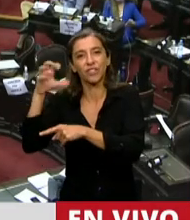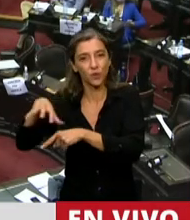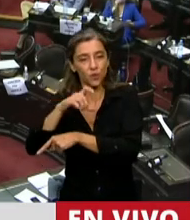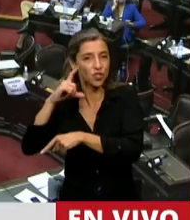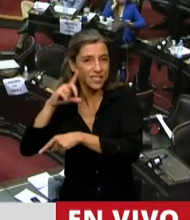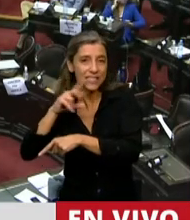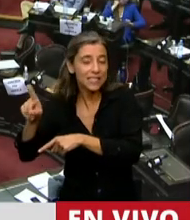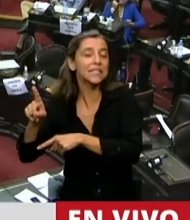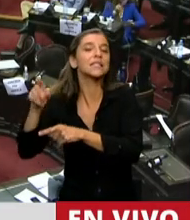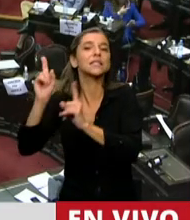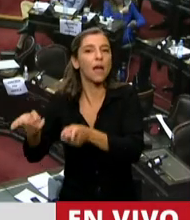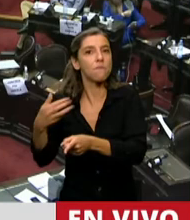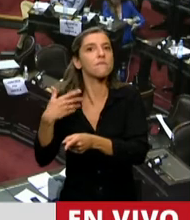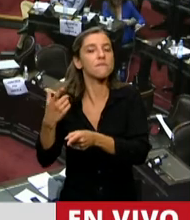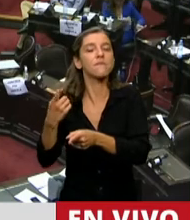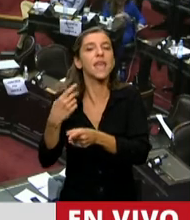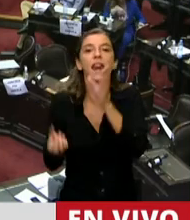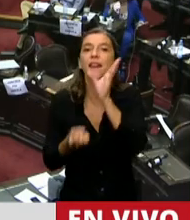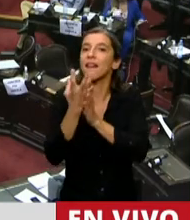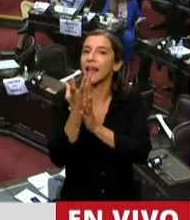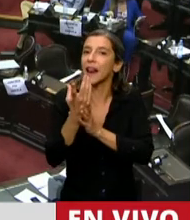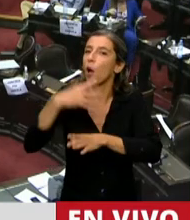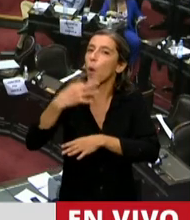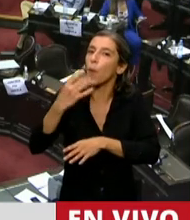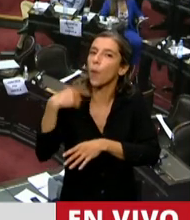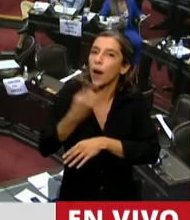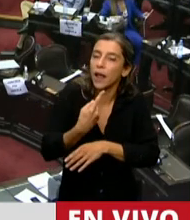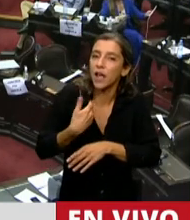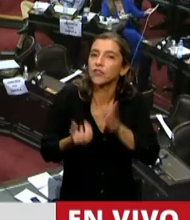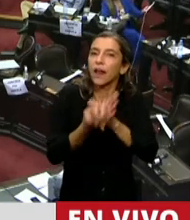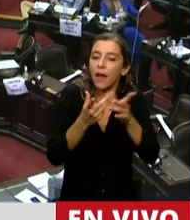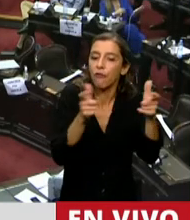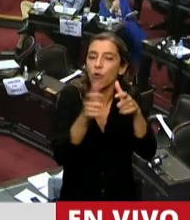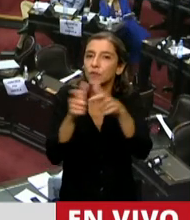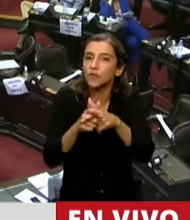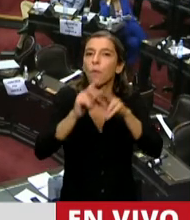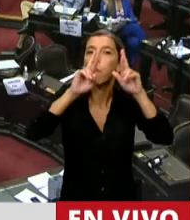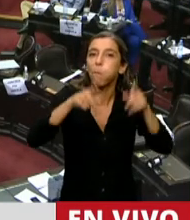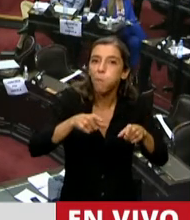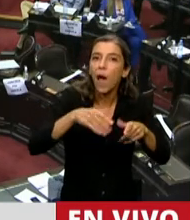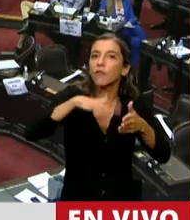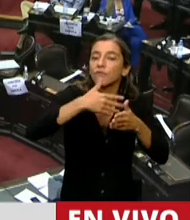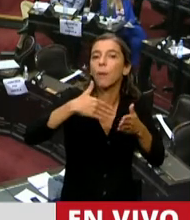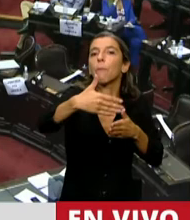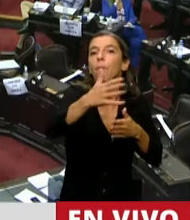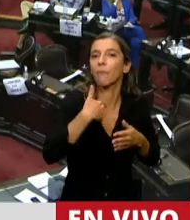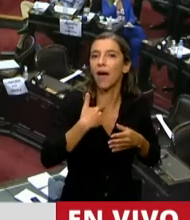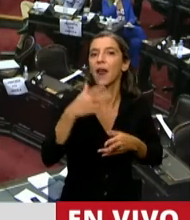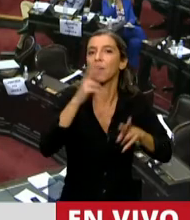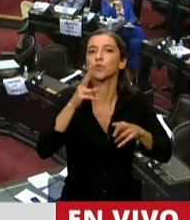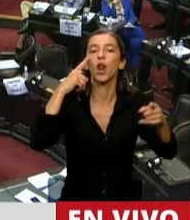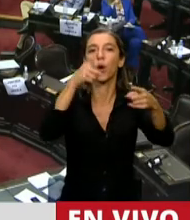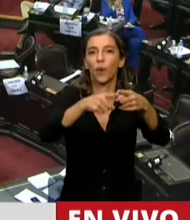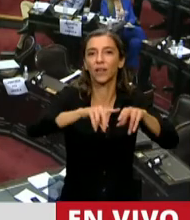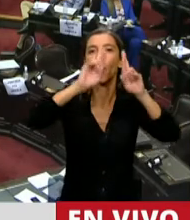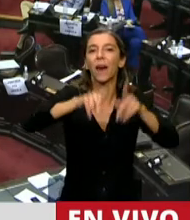obligación de desarrollar un plan y las comisiones respectivas para desarrollar el Plan Nacional de Ciencia y